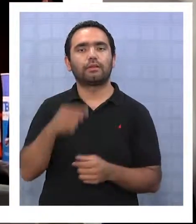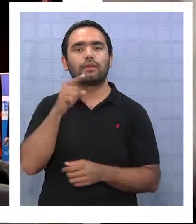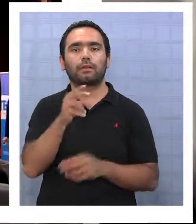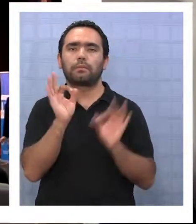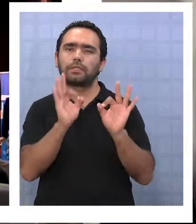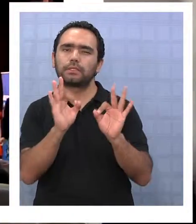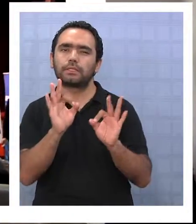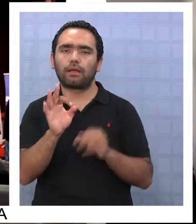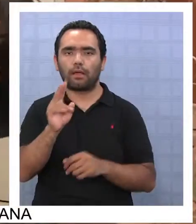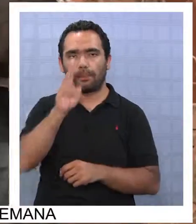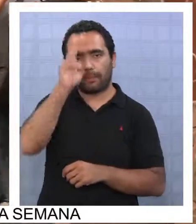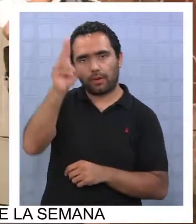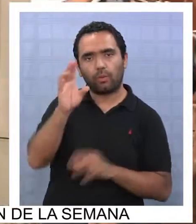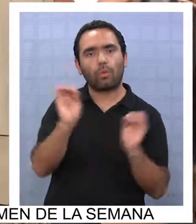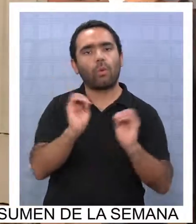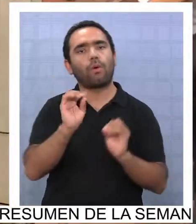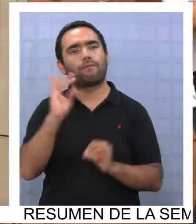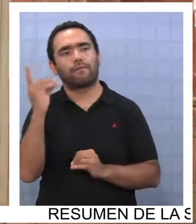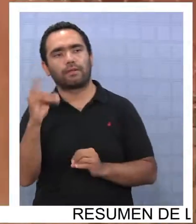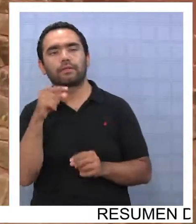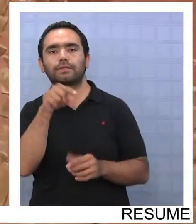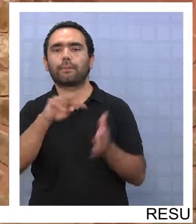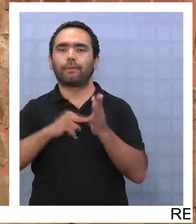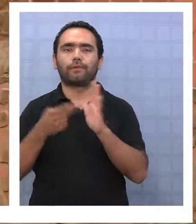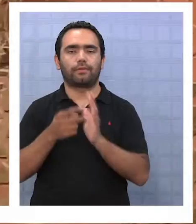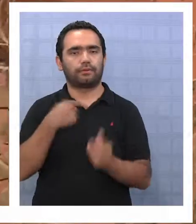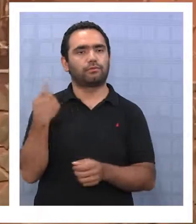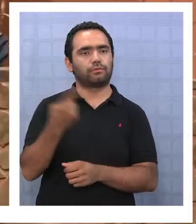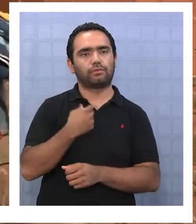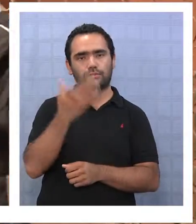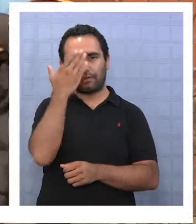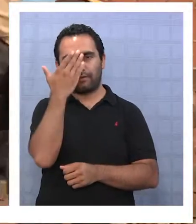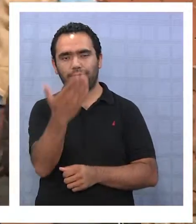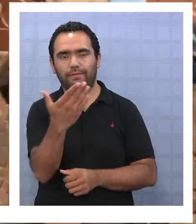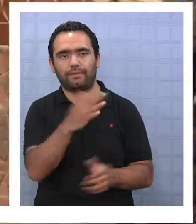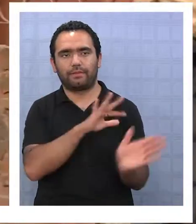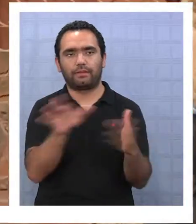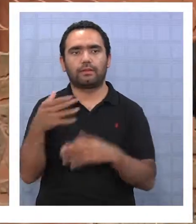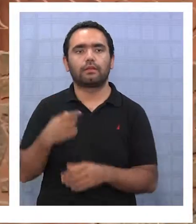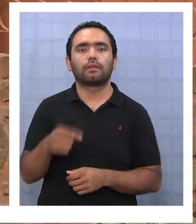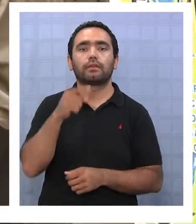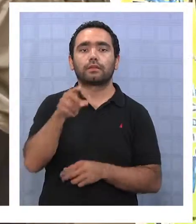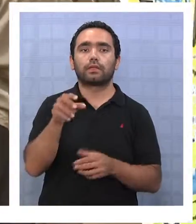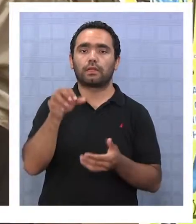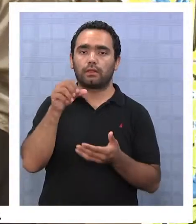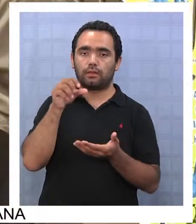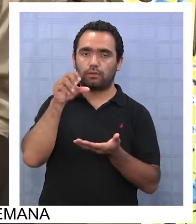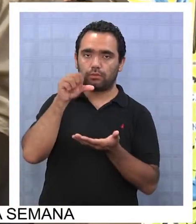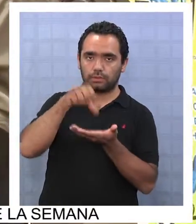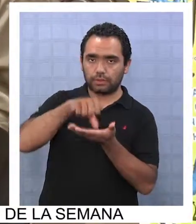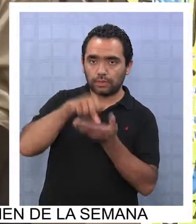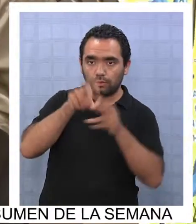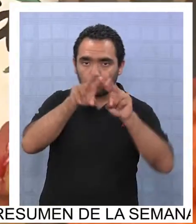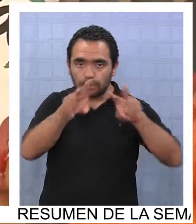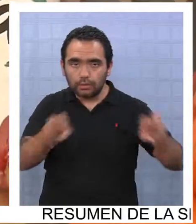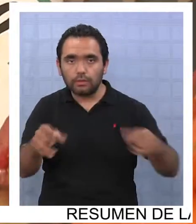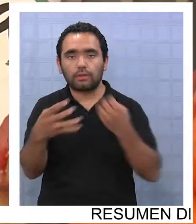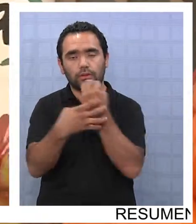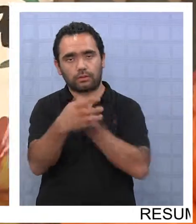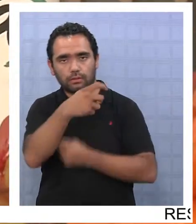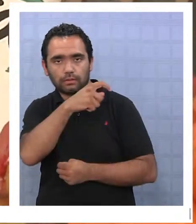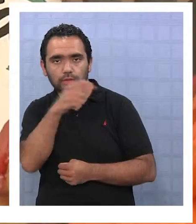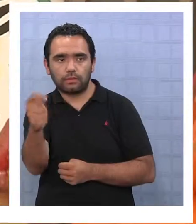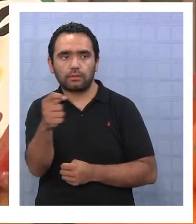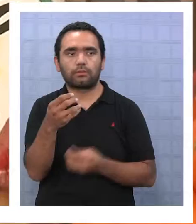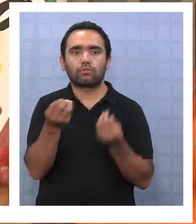peruanos y olivianos, y es una problemática que tenemos que abordar como región. Así también el centro de investigación estimó que en Tarapacá, la gran cantidad